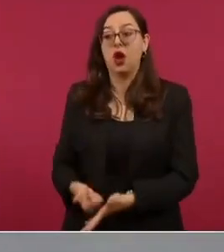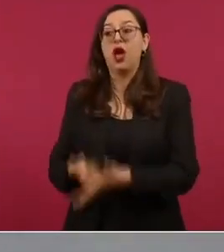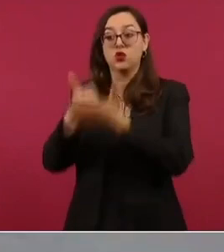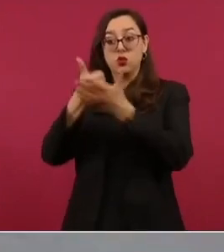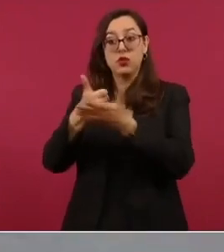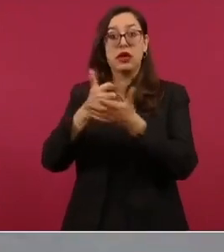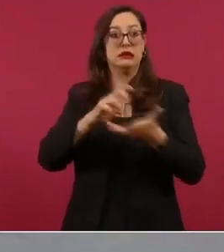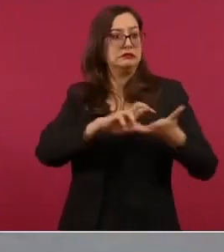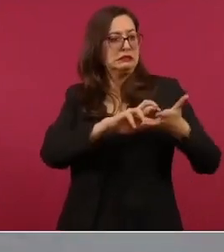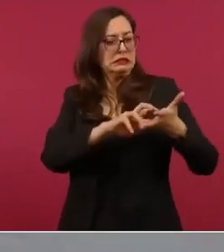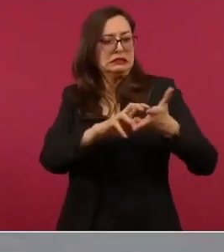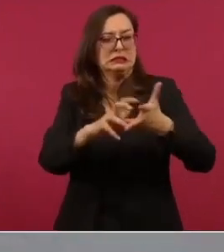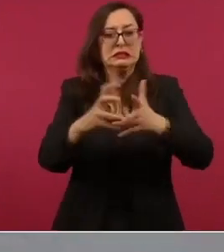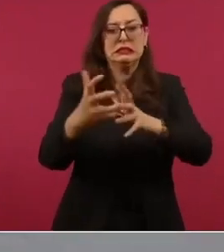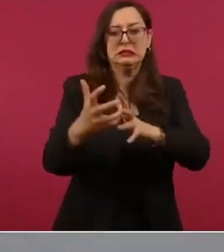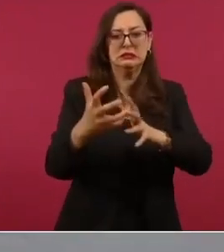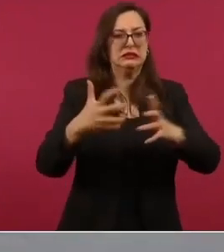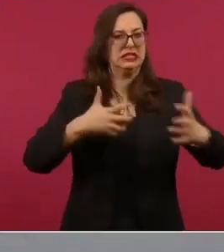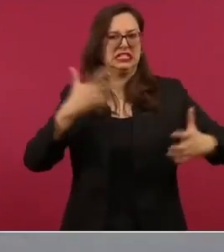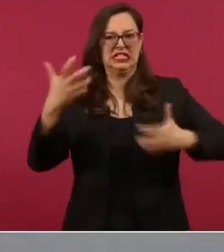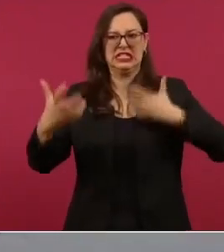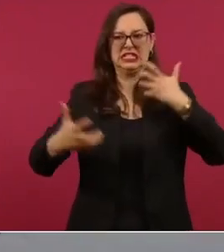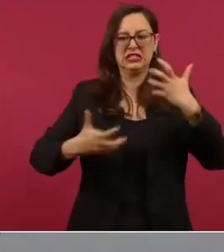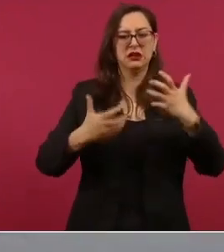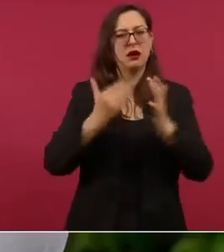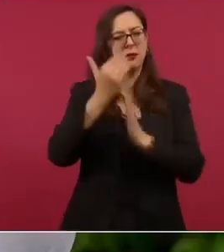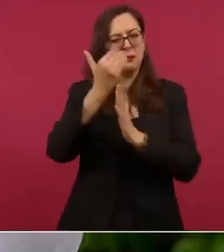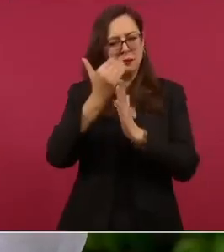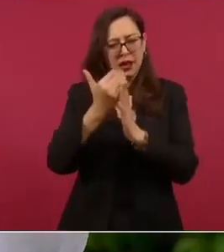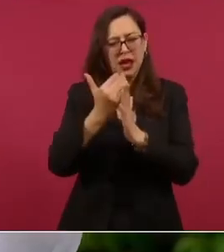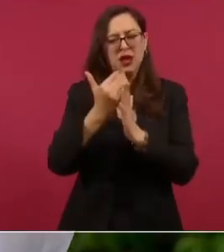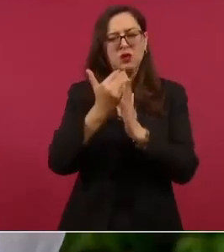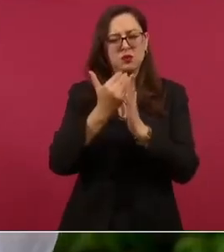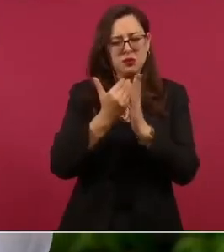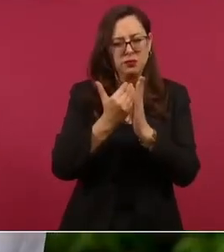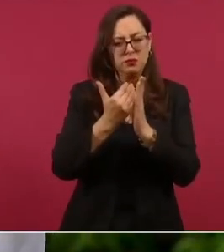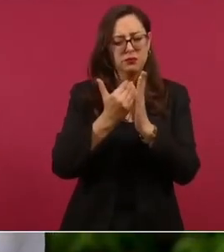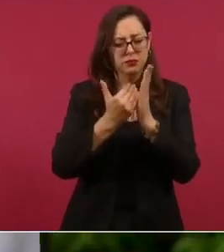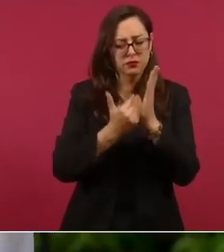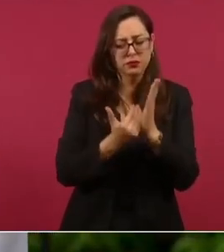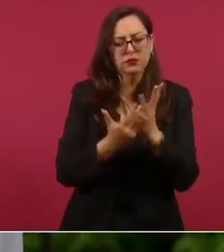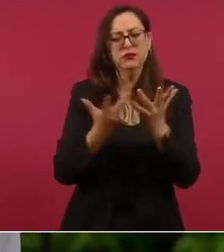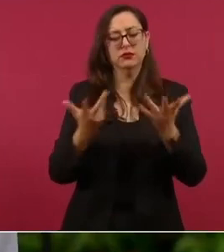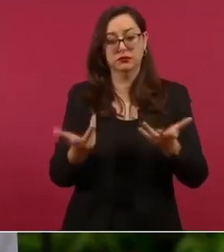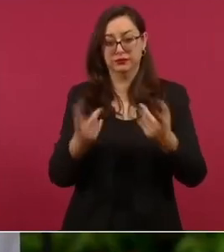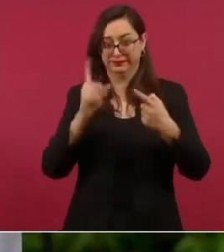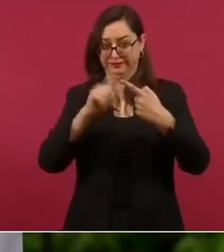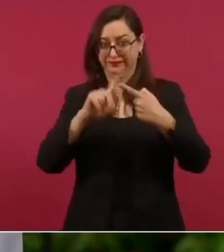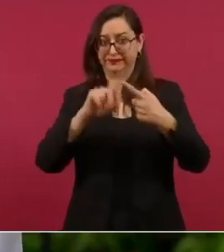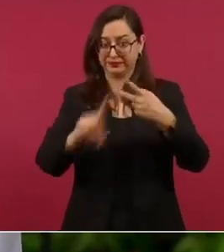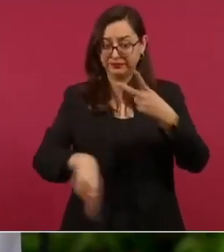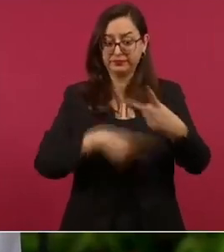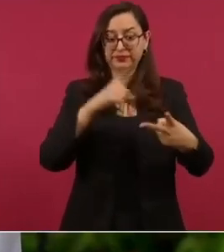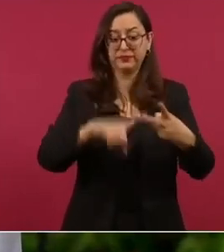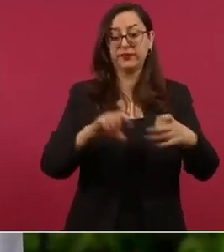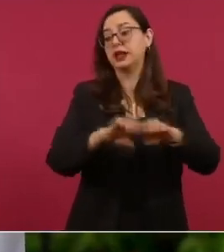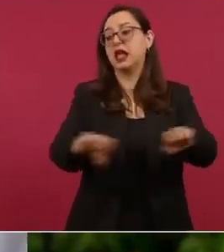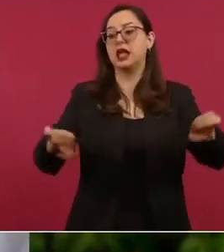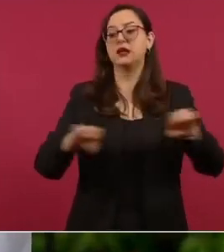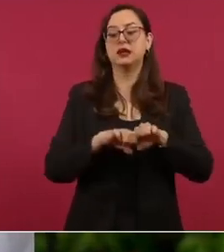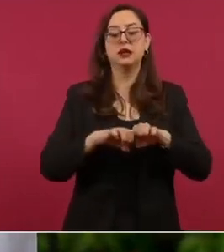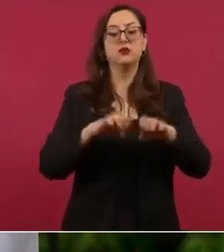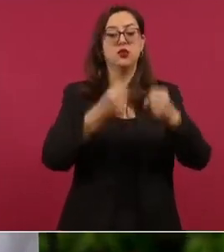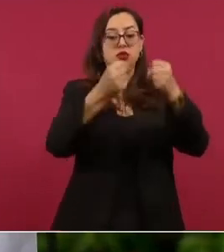violencia ello se complementa con el trabajo en equipo en el gabinete de seguridad